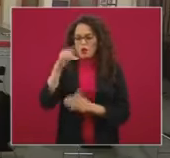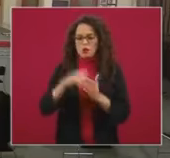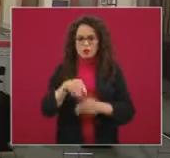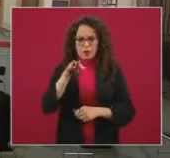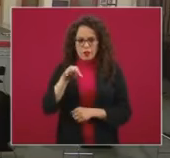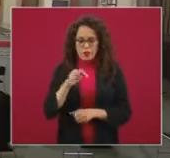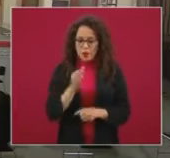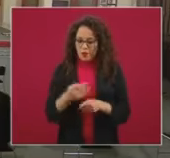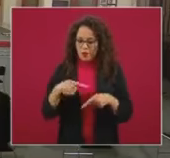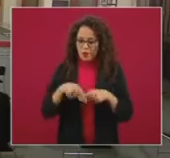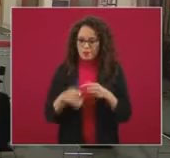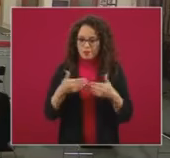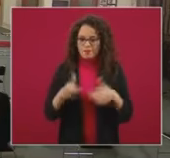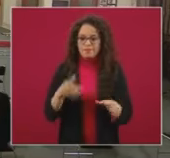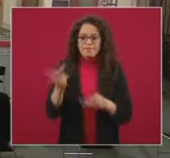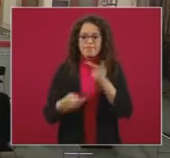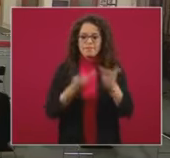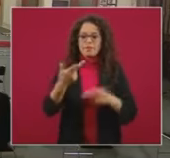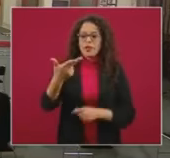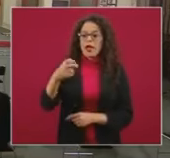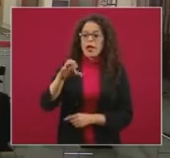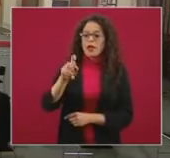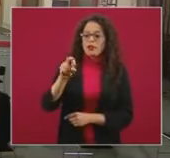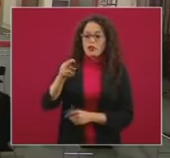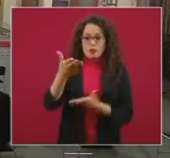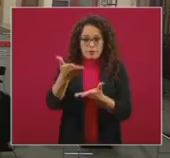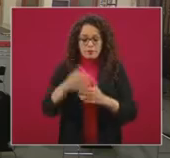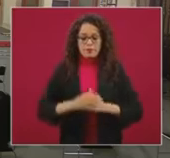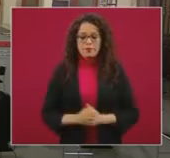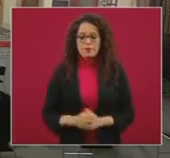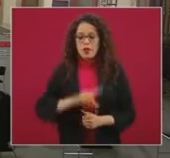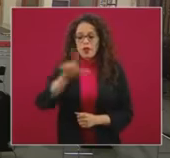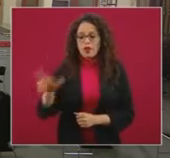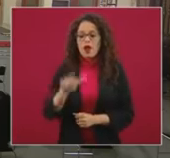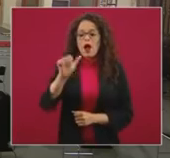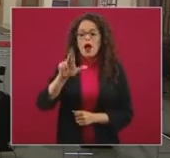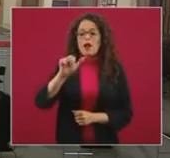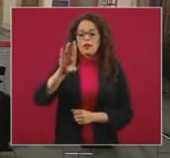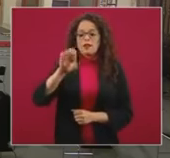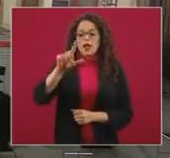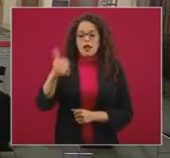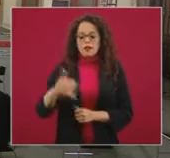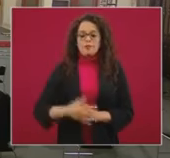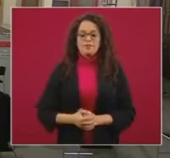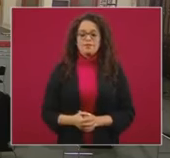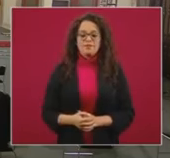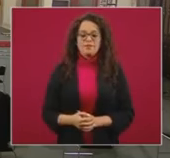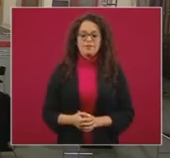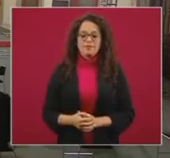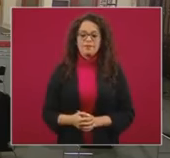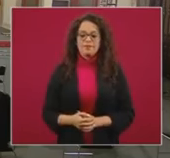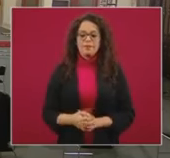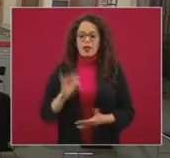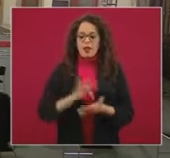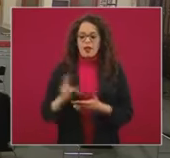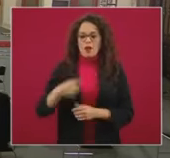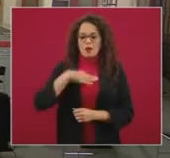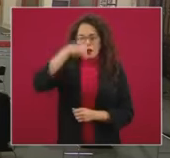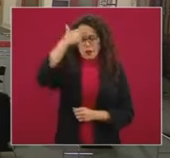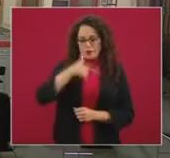con Héctor, por favor. Y nos seguimos con Adaceli Anday. Sí, gracias. Buenas noches,